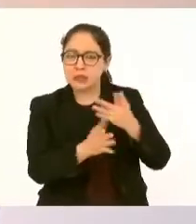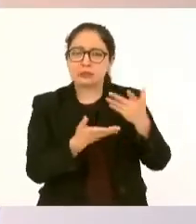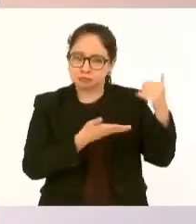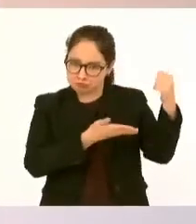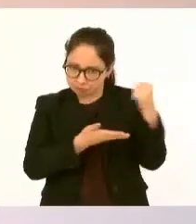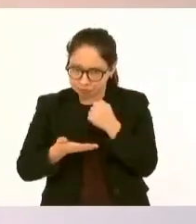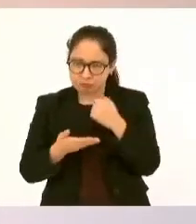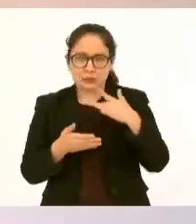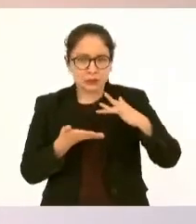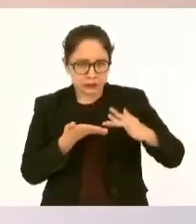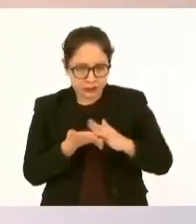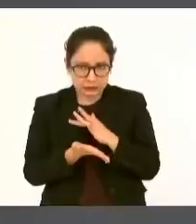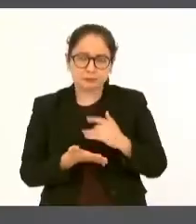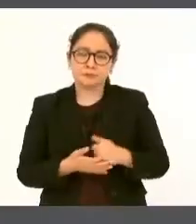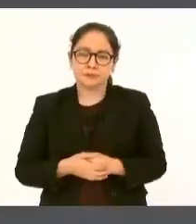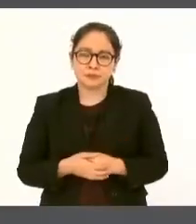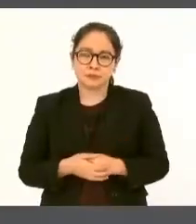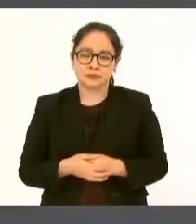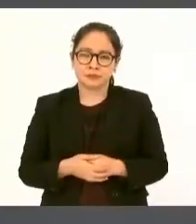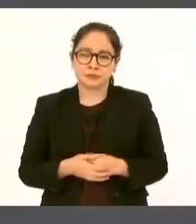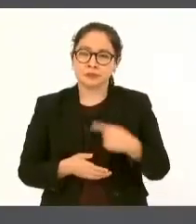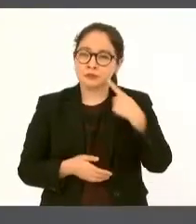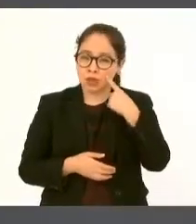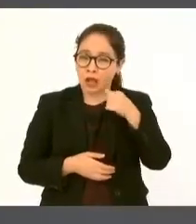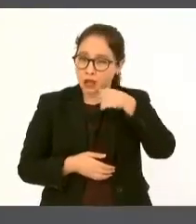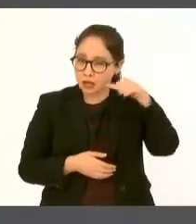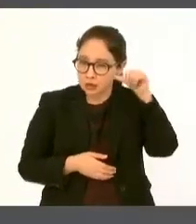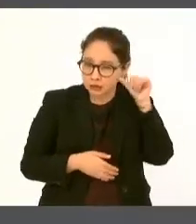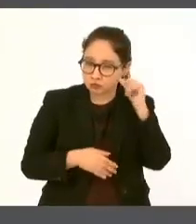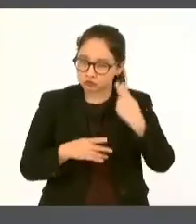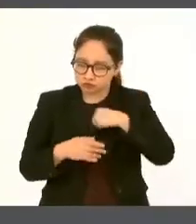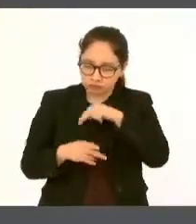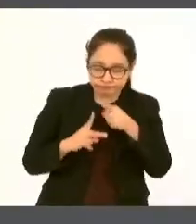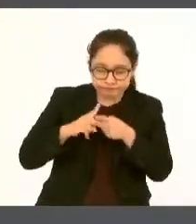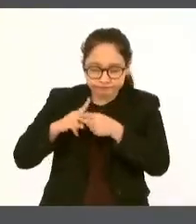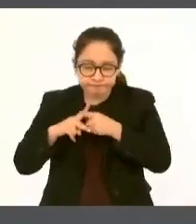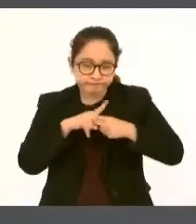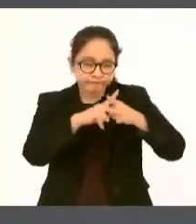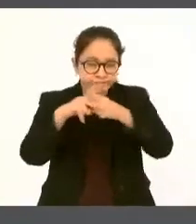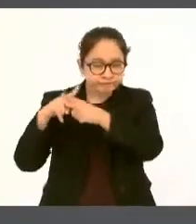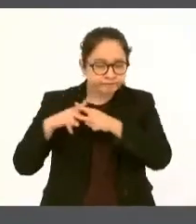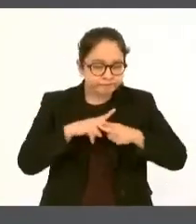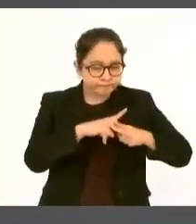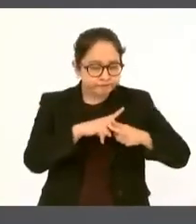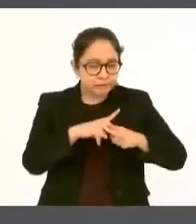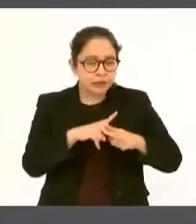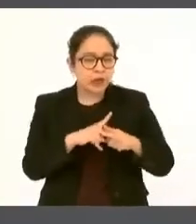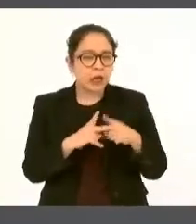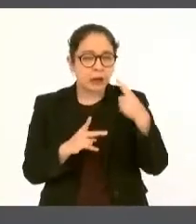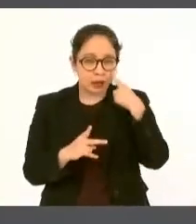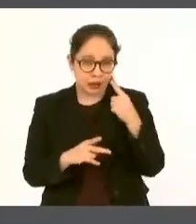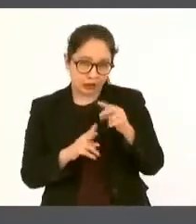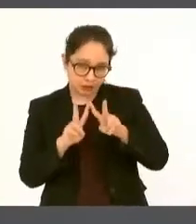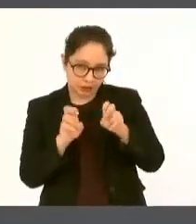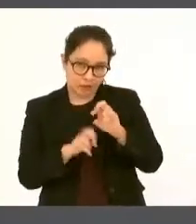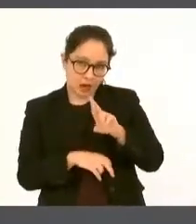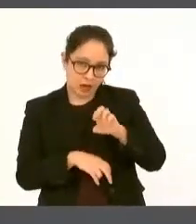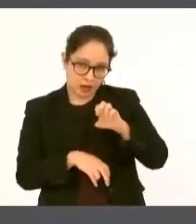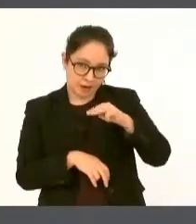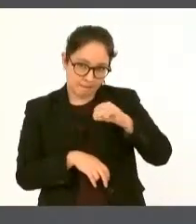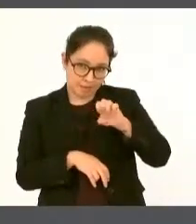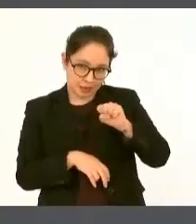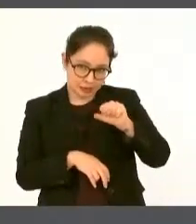ayer calculamos que hay un incremento en las remesas en lo que envían